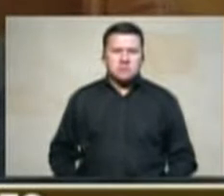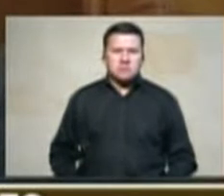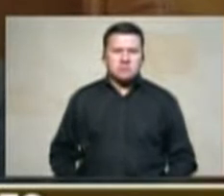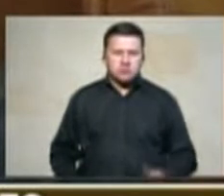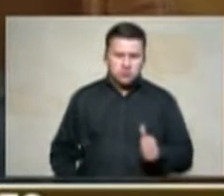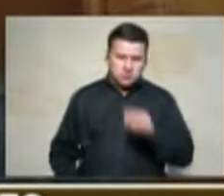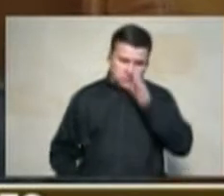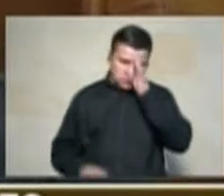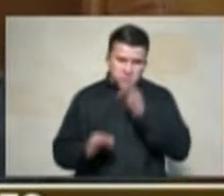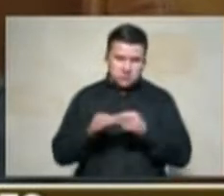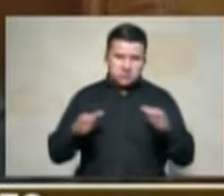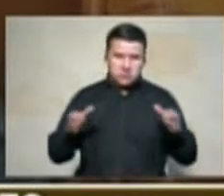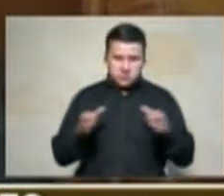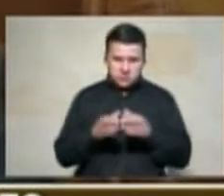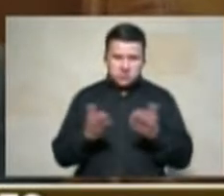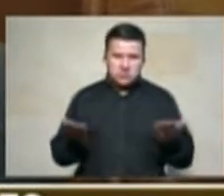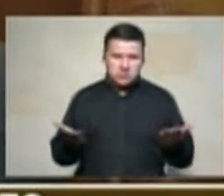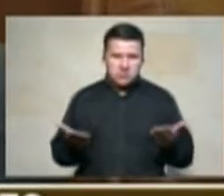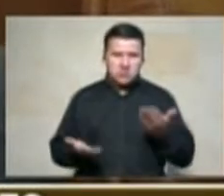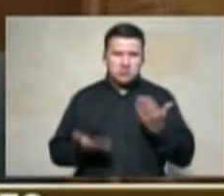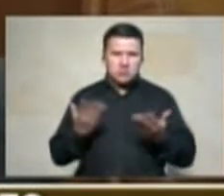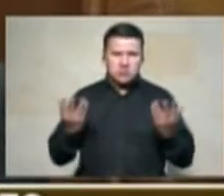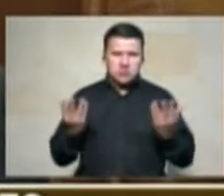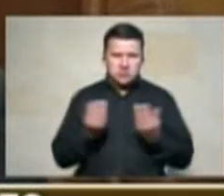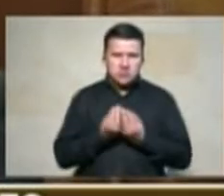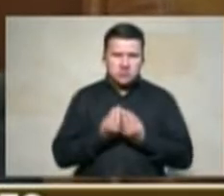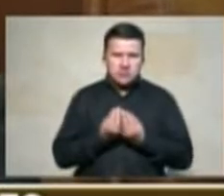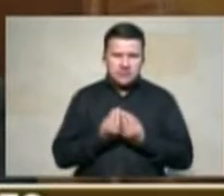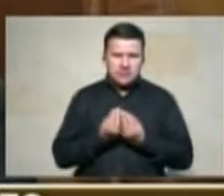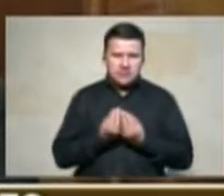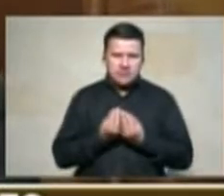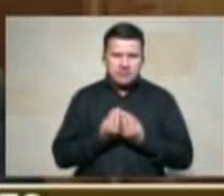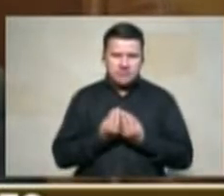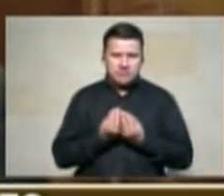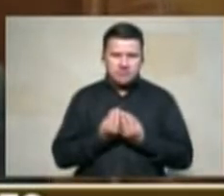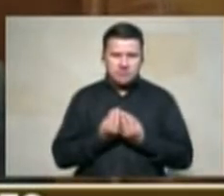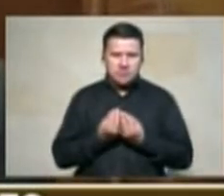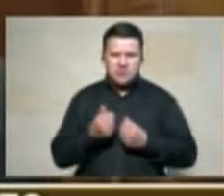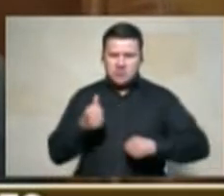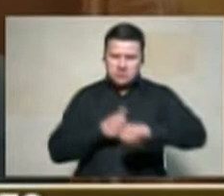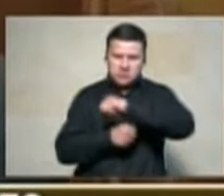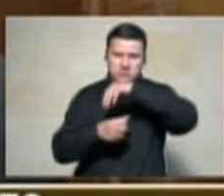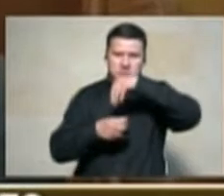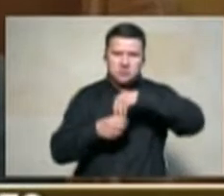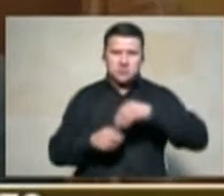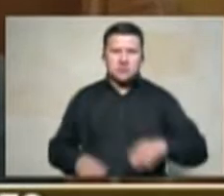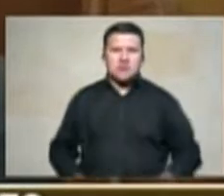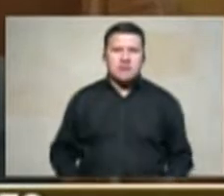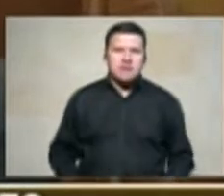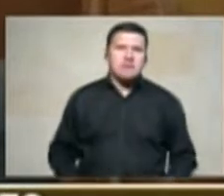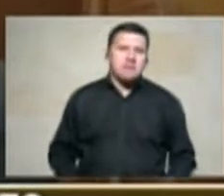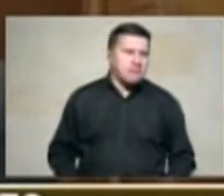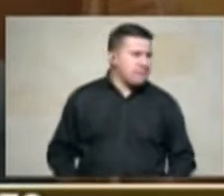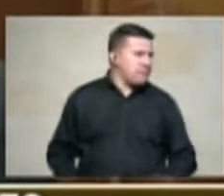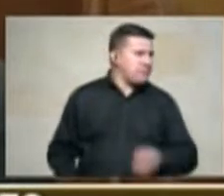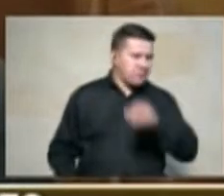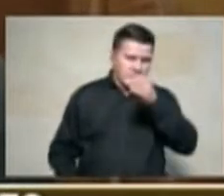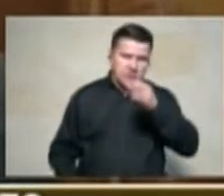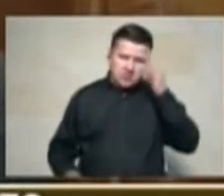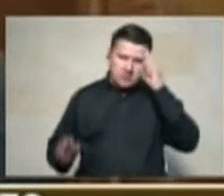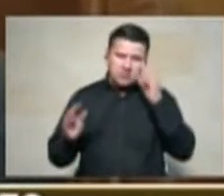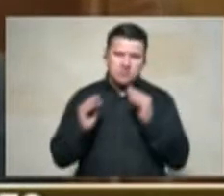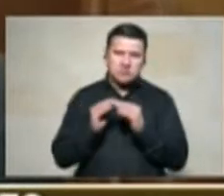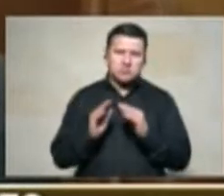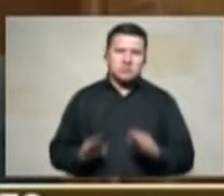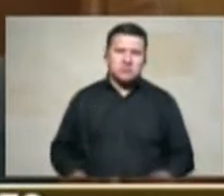de recibir compensaciones y estoy de acuerdo en que 33 mil millones de pesos